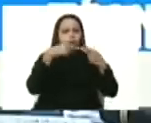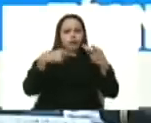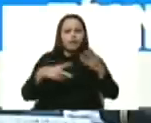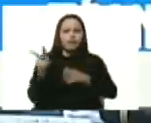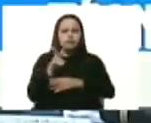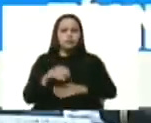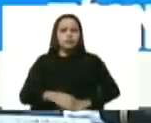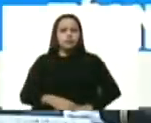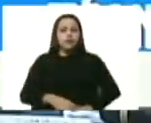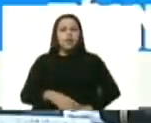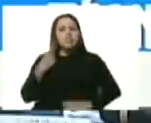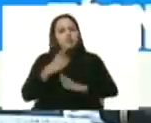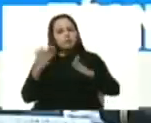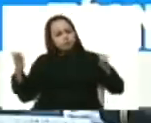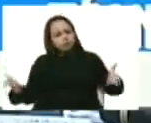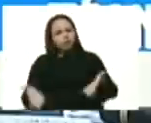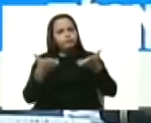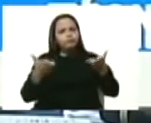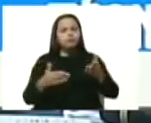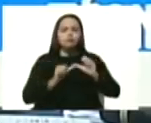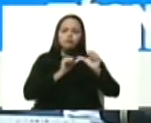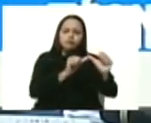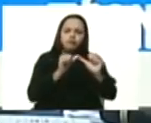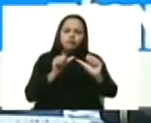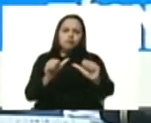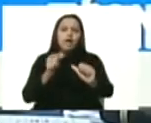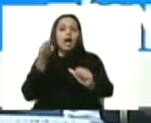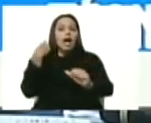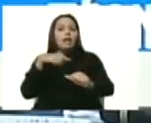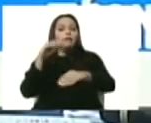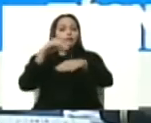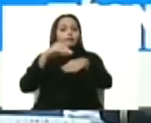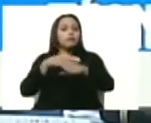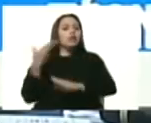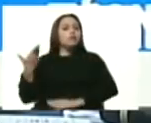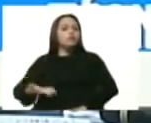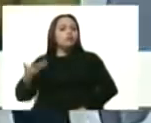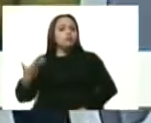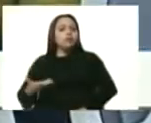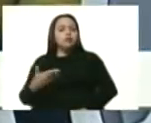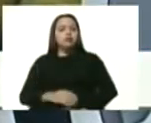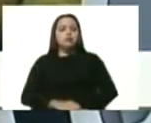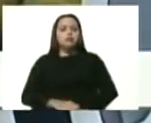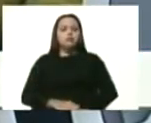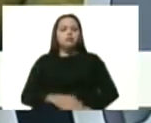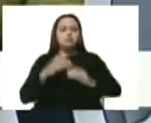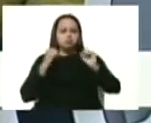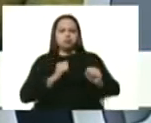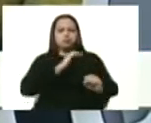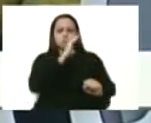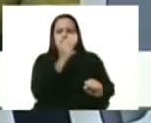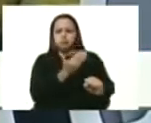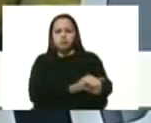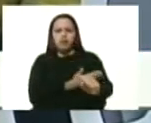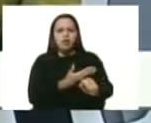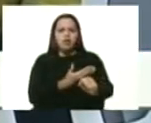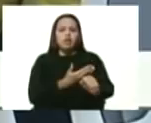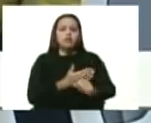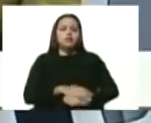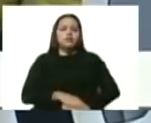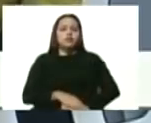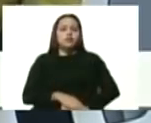que nada nos detenga. Ayer, bueno, hicimos un anuncio muy importante hacia la consolidación del Bolívar